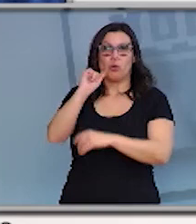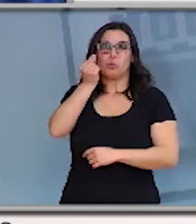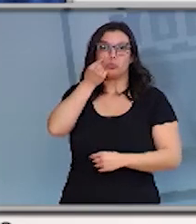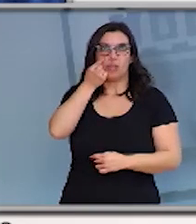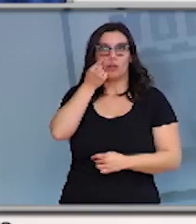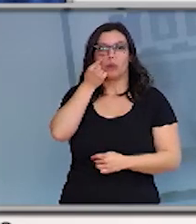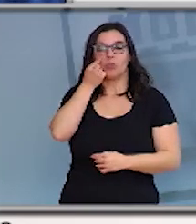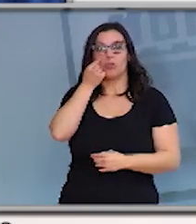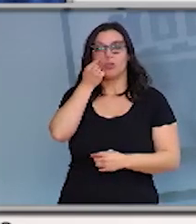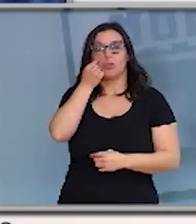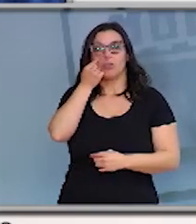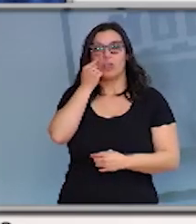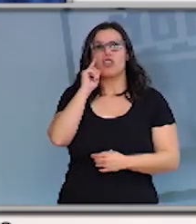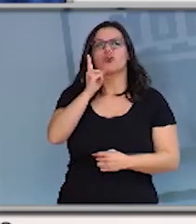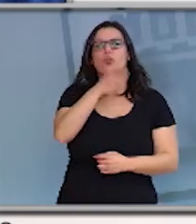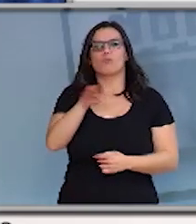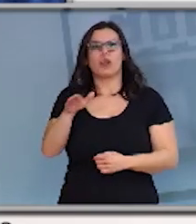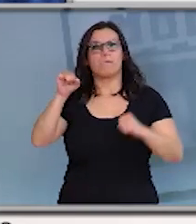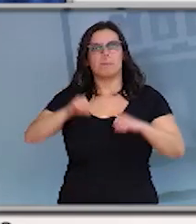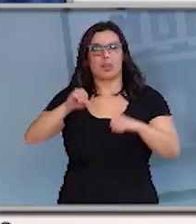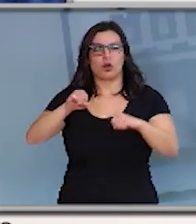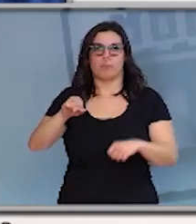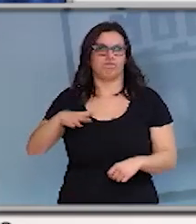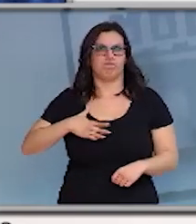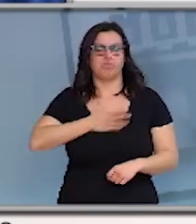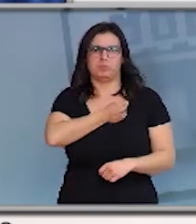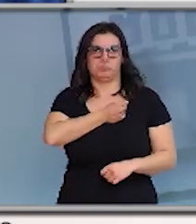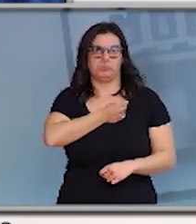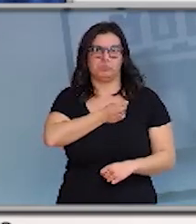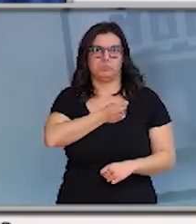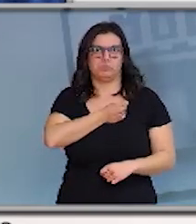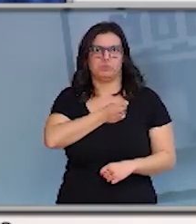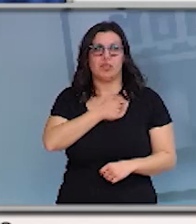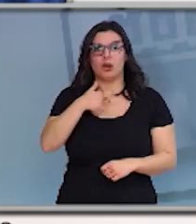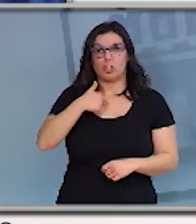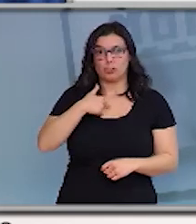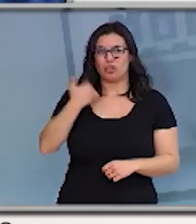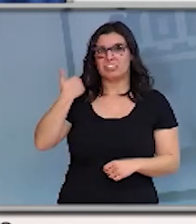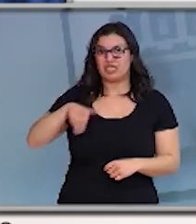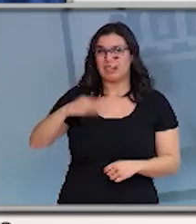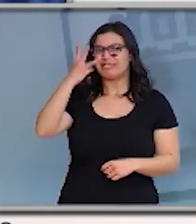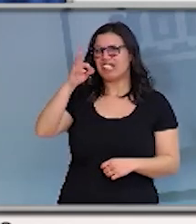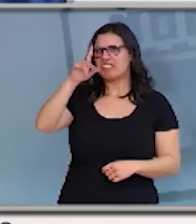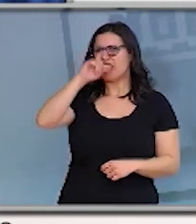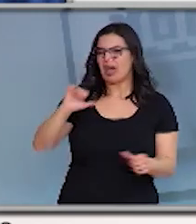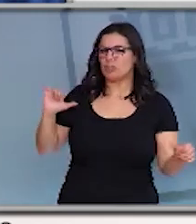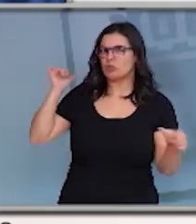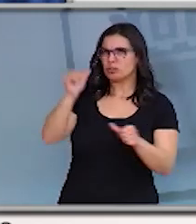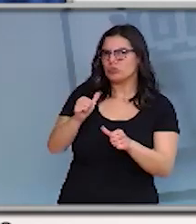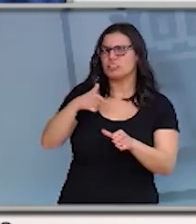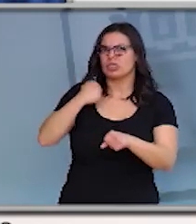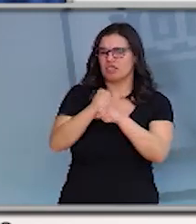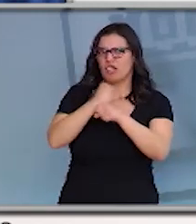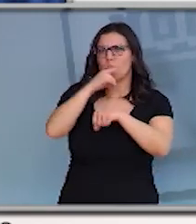se mueren los mayores llevo treinta años de mi vida dedicado al oficio de la